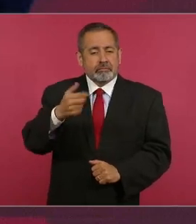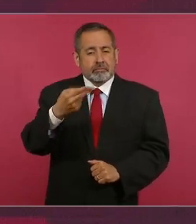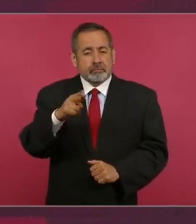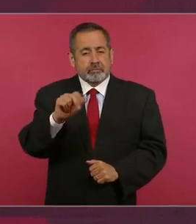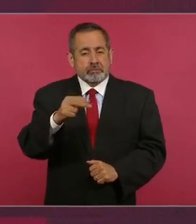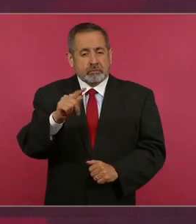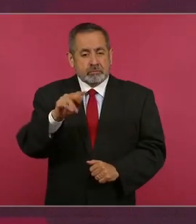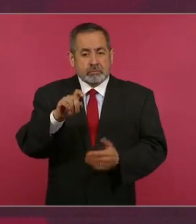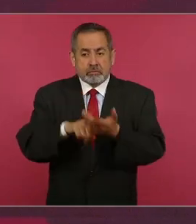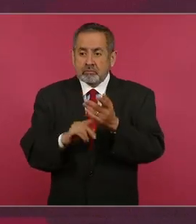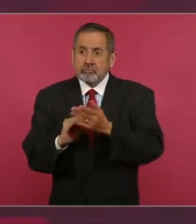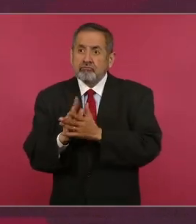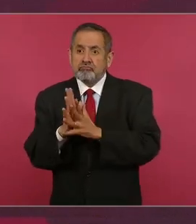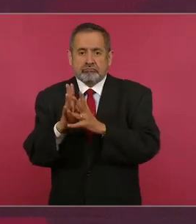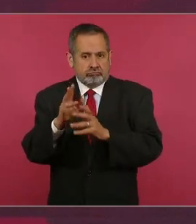sí,